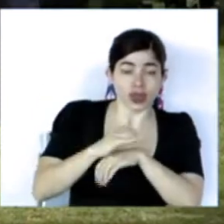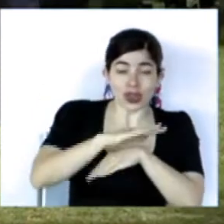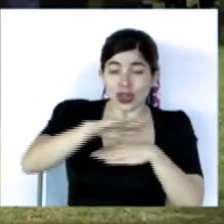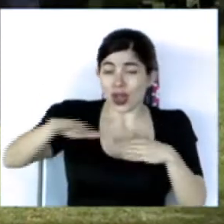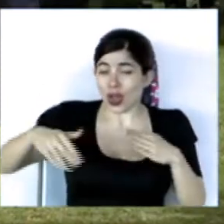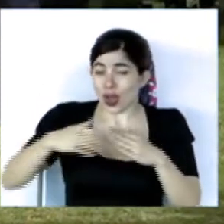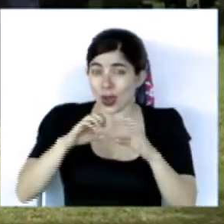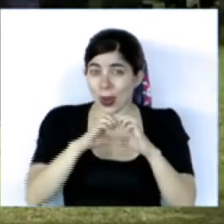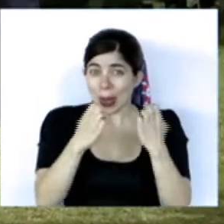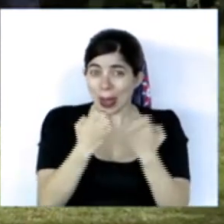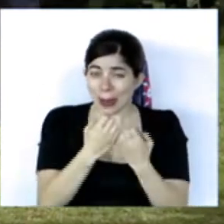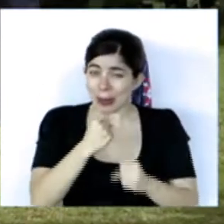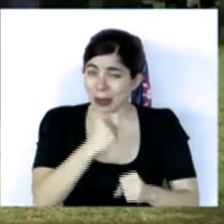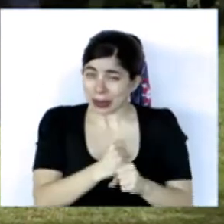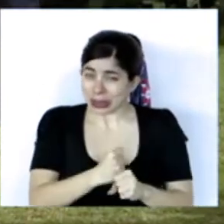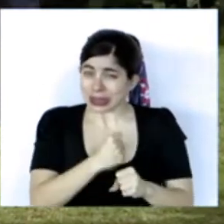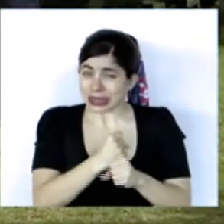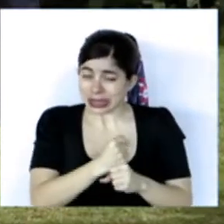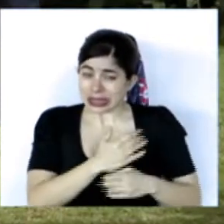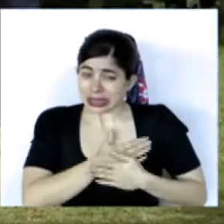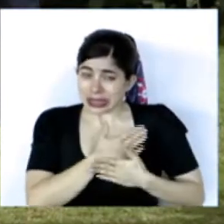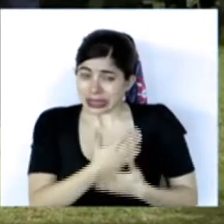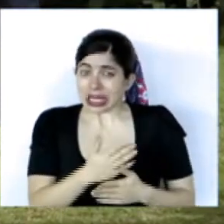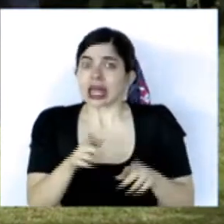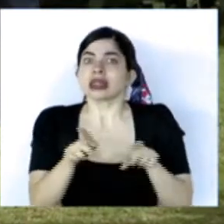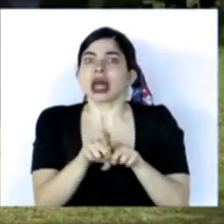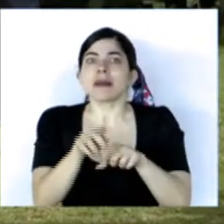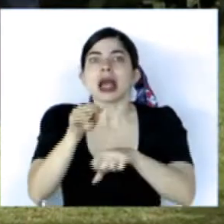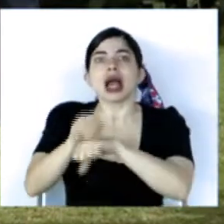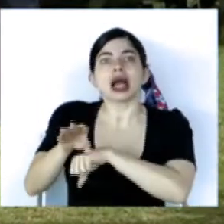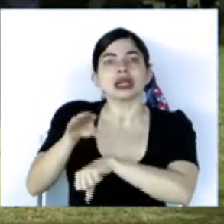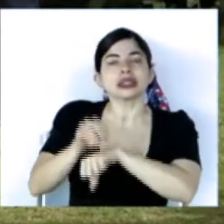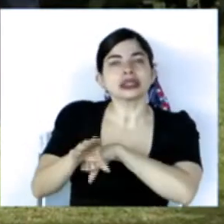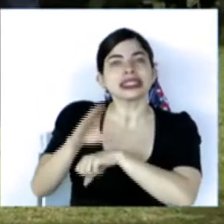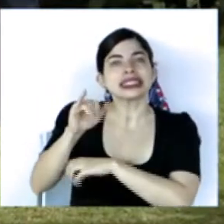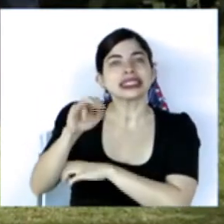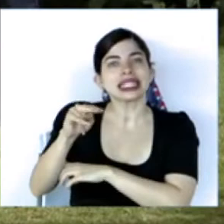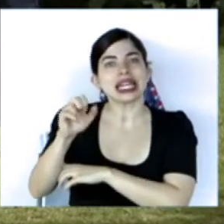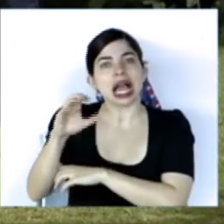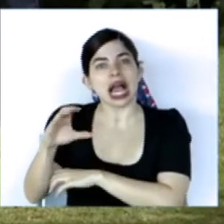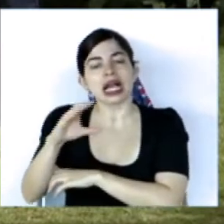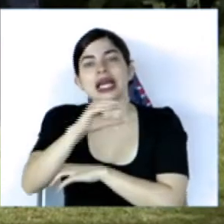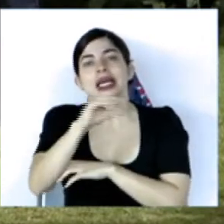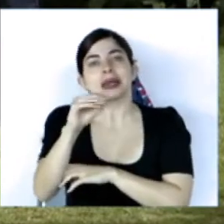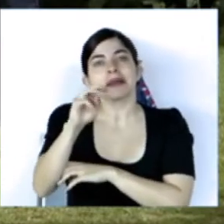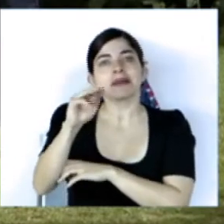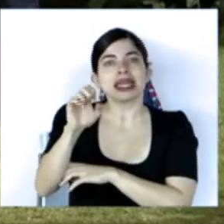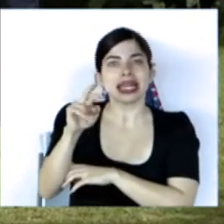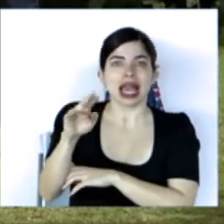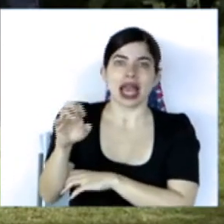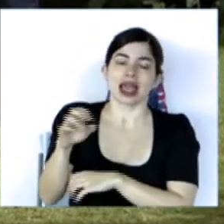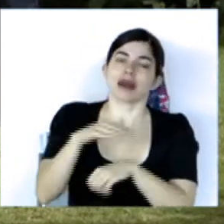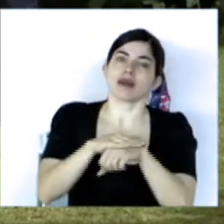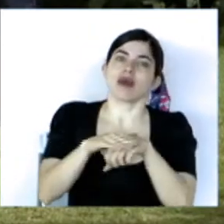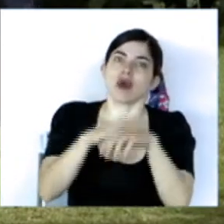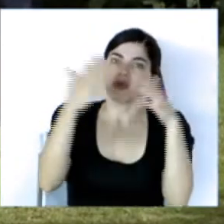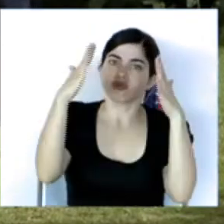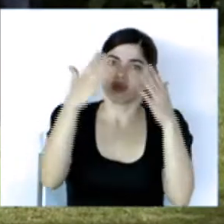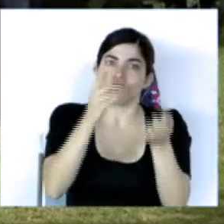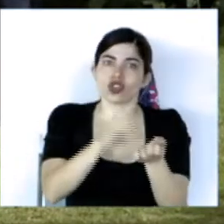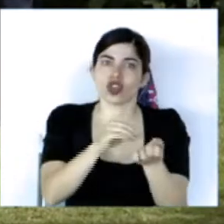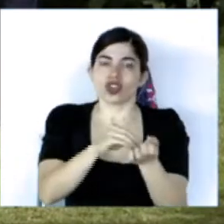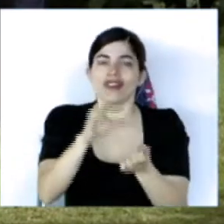esta abnegada labor hacen asesorías al personal del SINAC y del MINAE por favor un fuerte aplauso entonces para el doctor